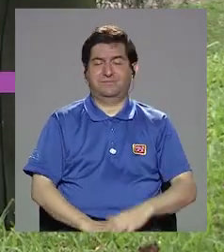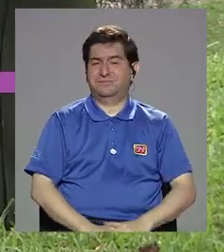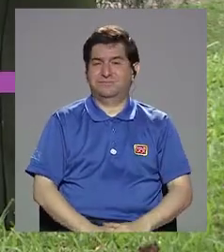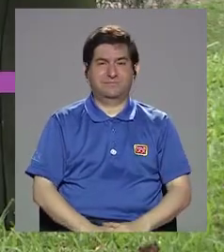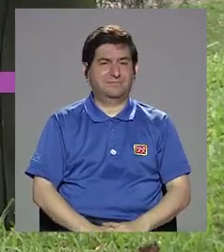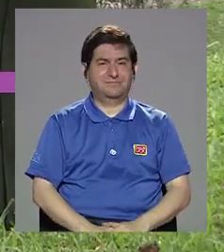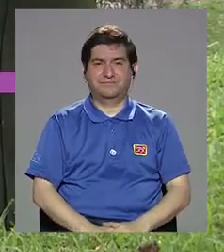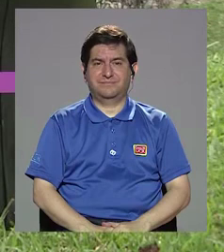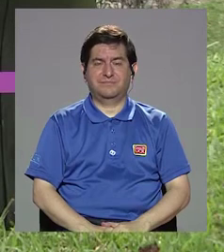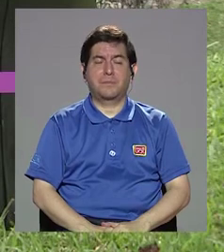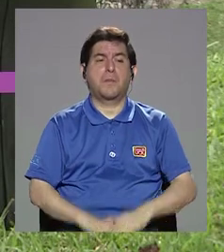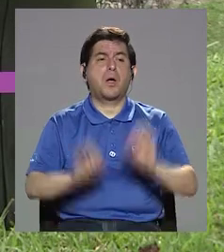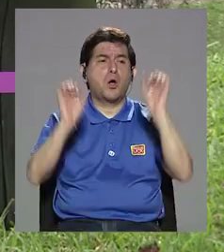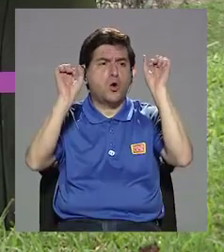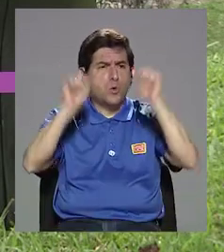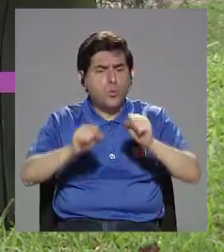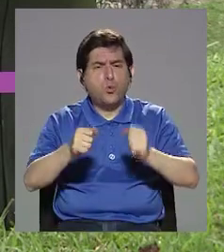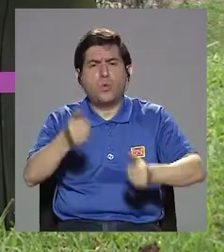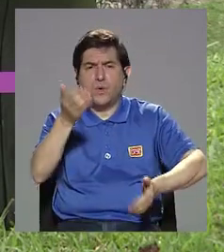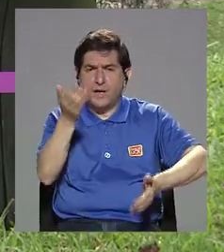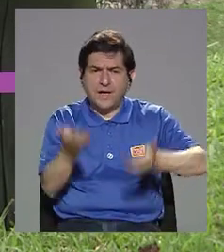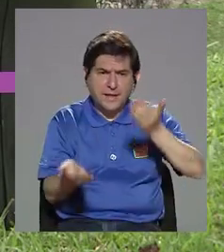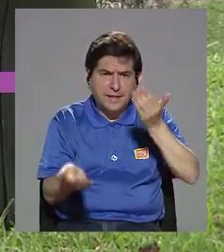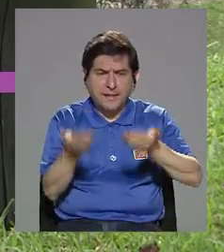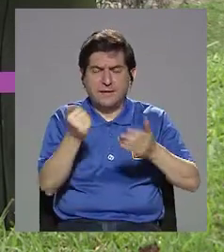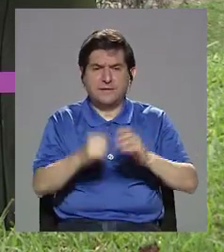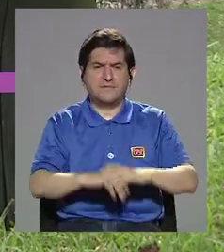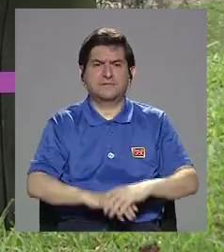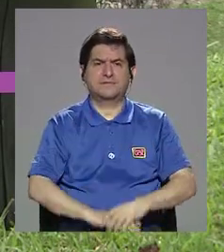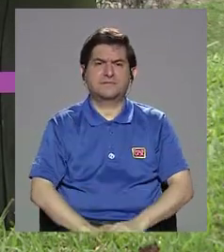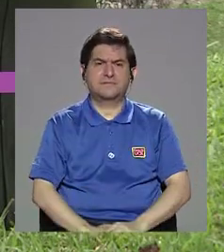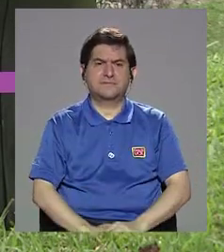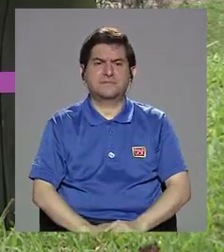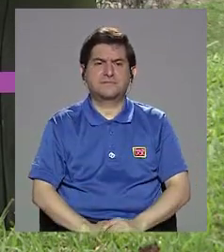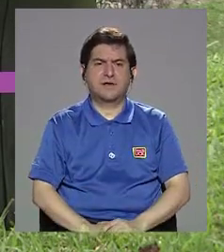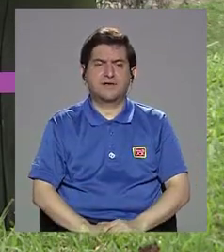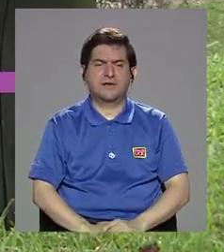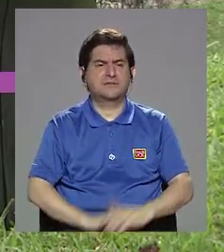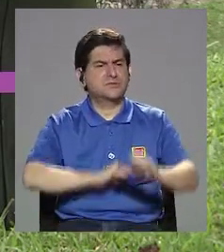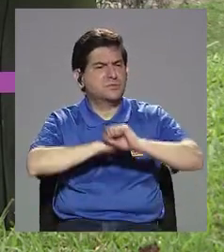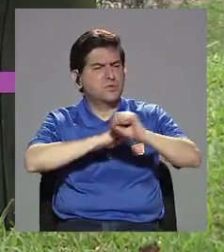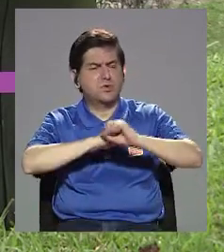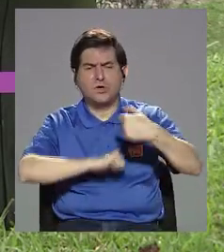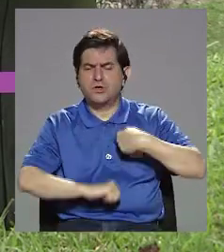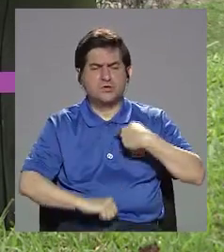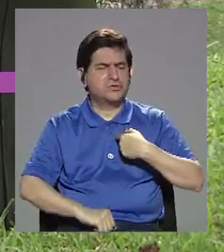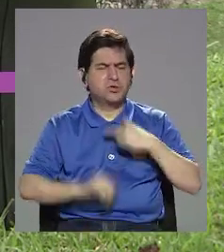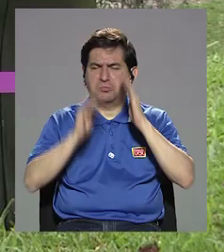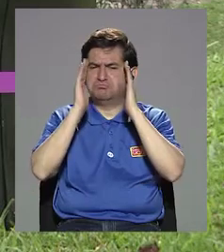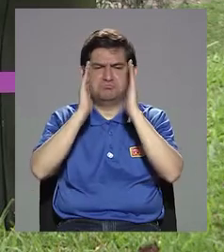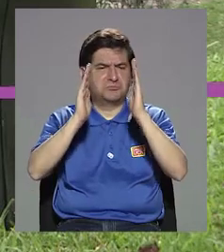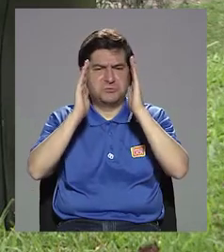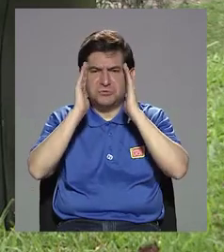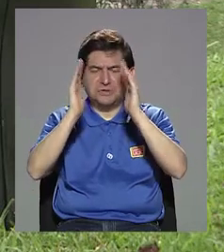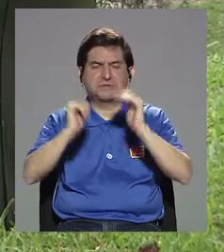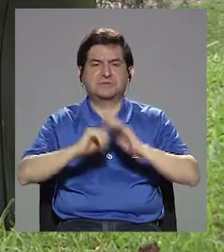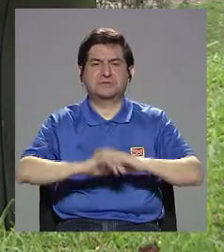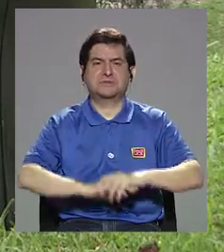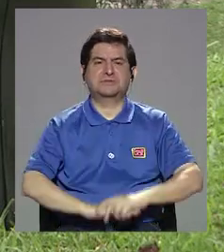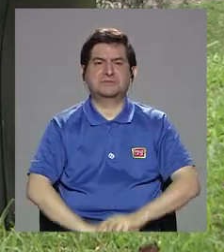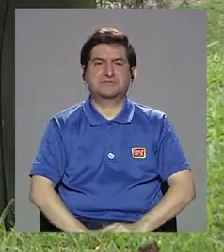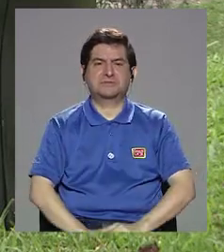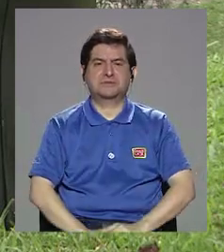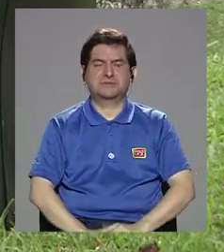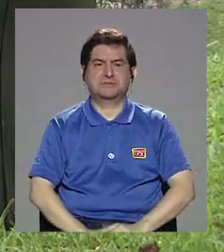puede que haya anuncios. Yo no he prestado particular